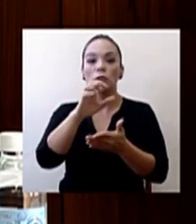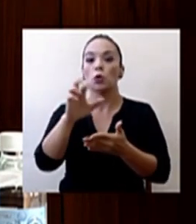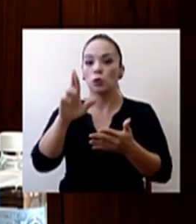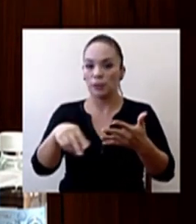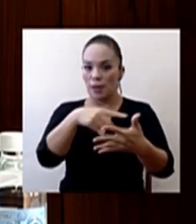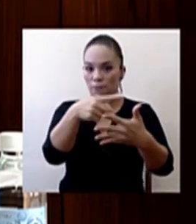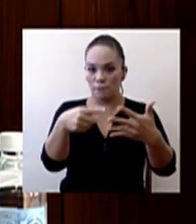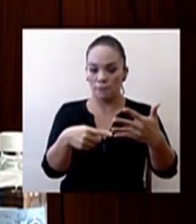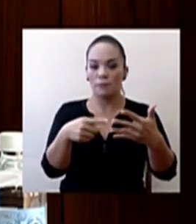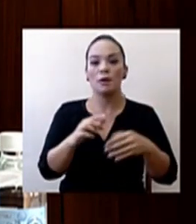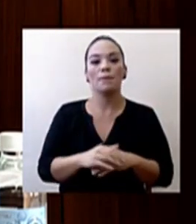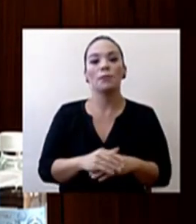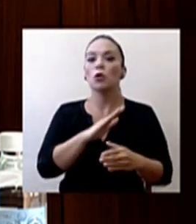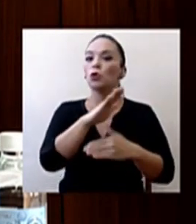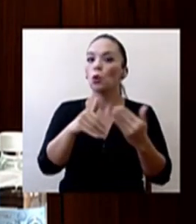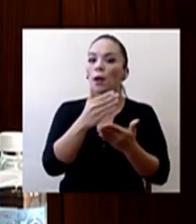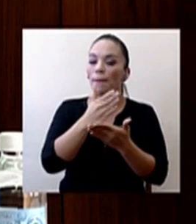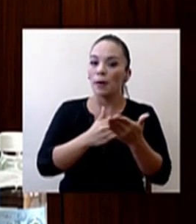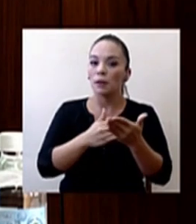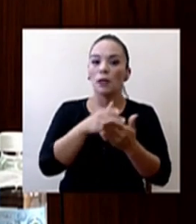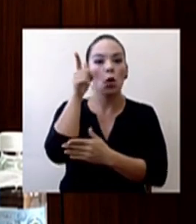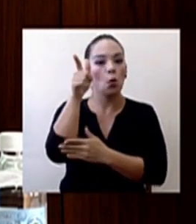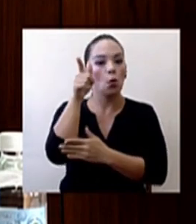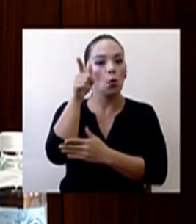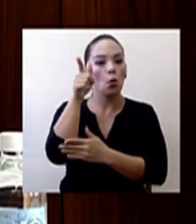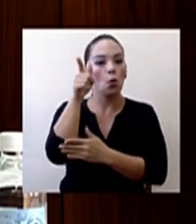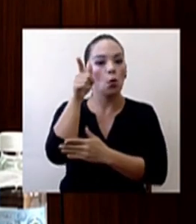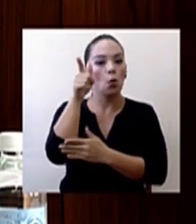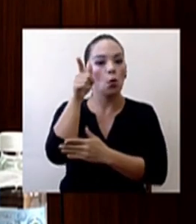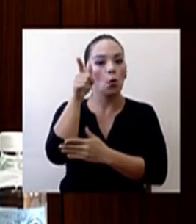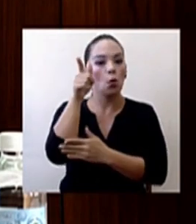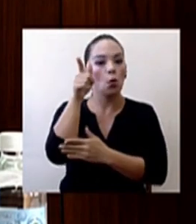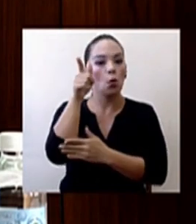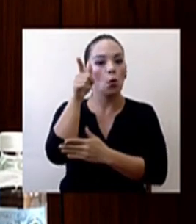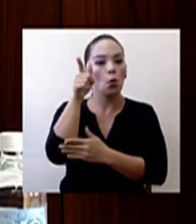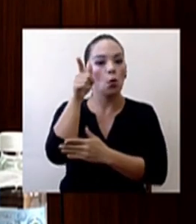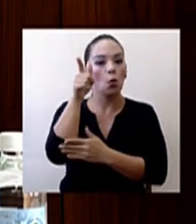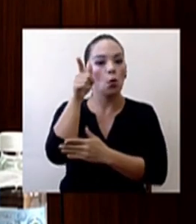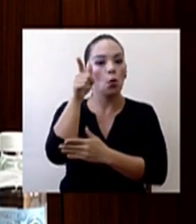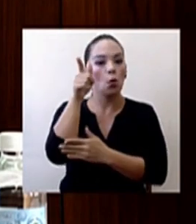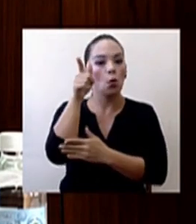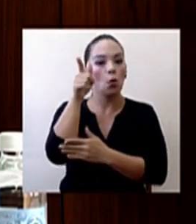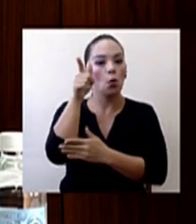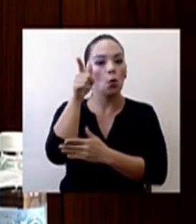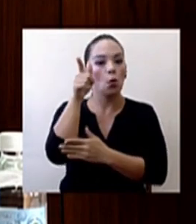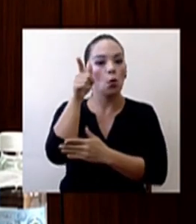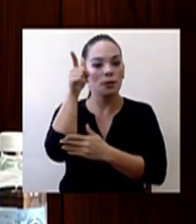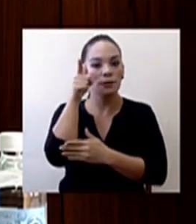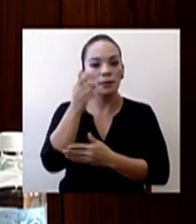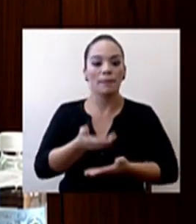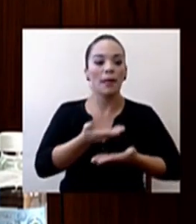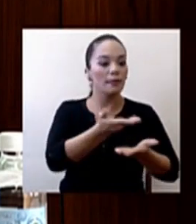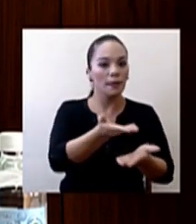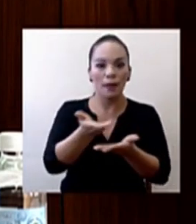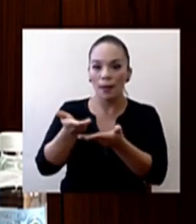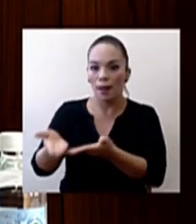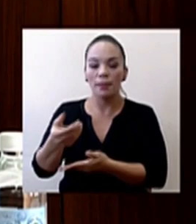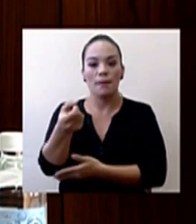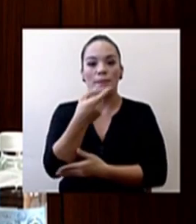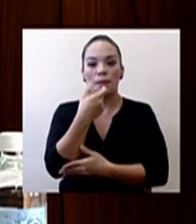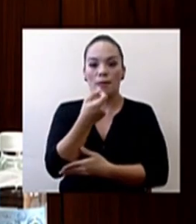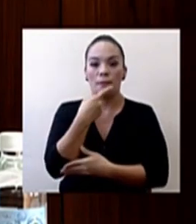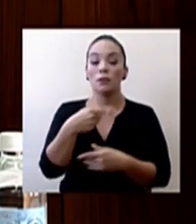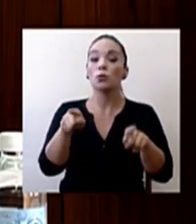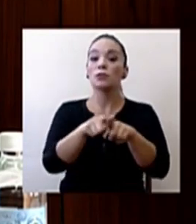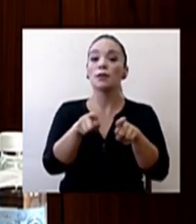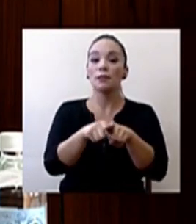esto, en todo lo que es el manejo logístico, la entrega de medicamentos. Y